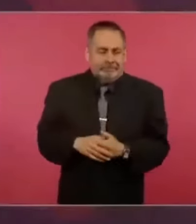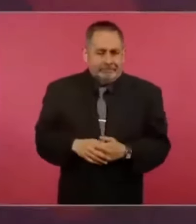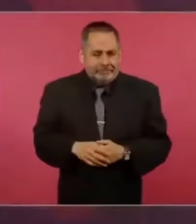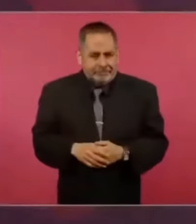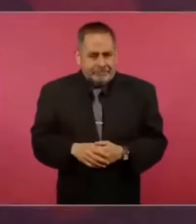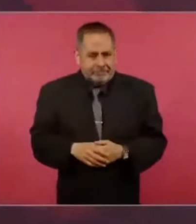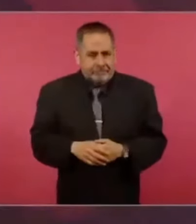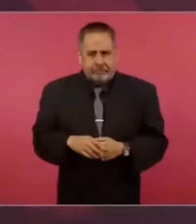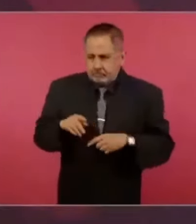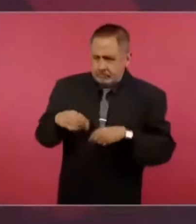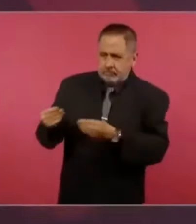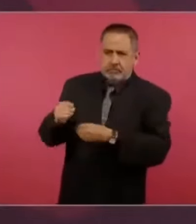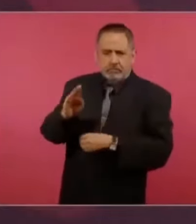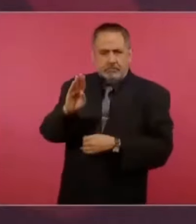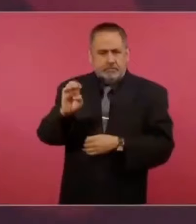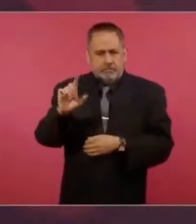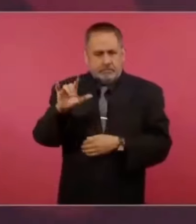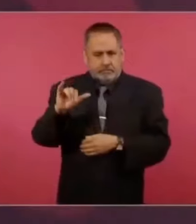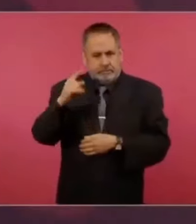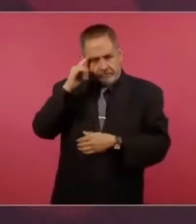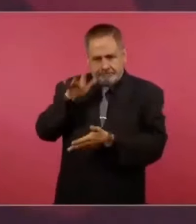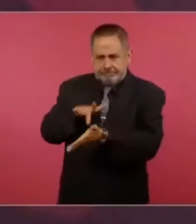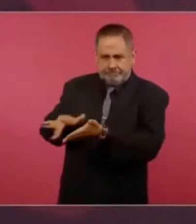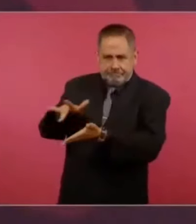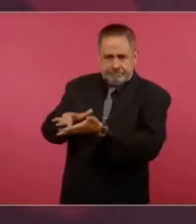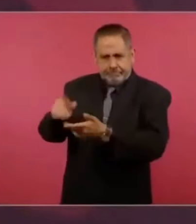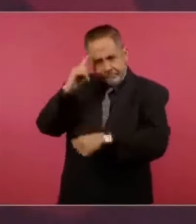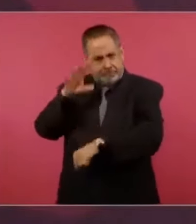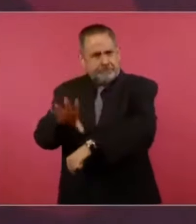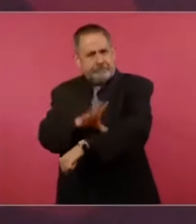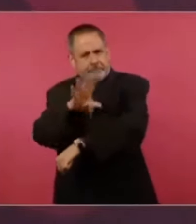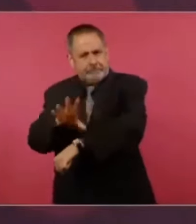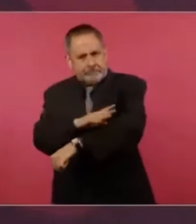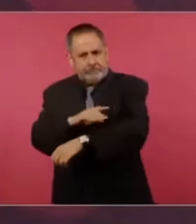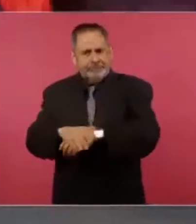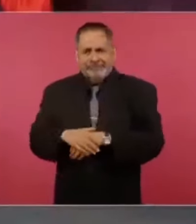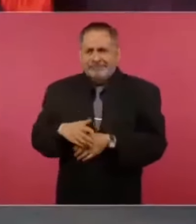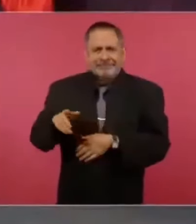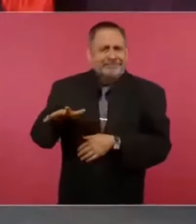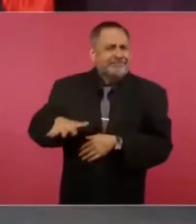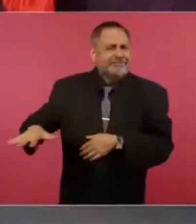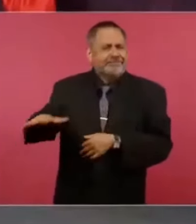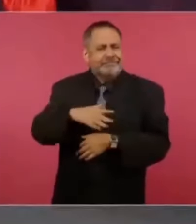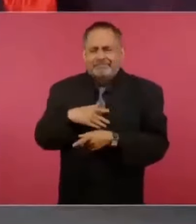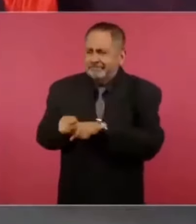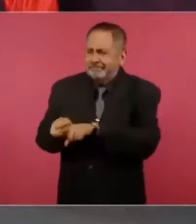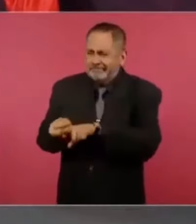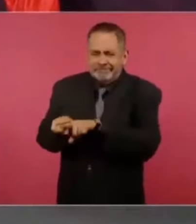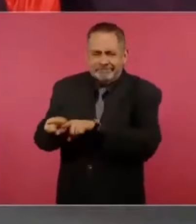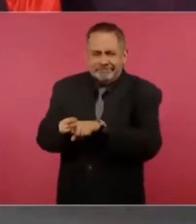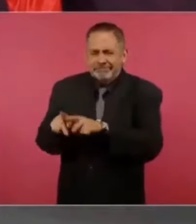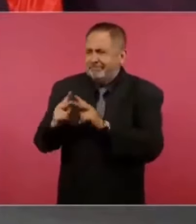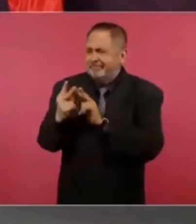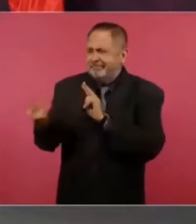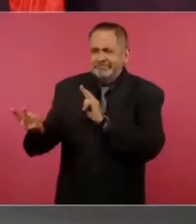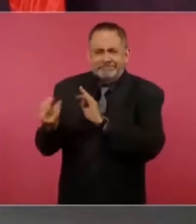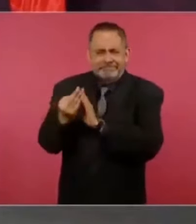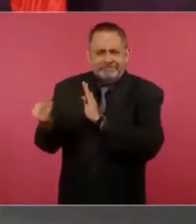falte energía eléctrica, estamos hablando de un pueblo hermano, vecino,